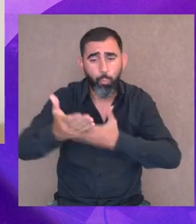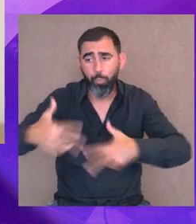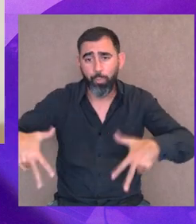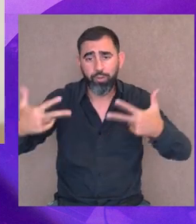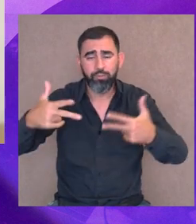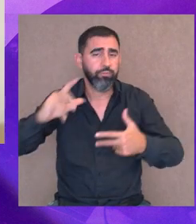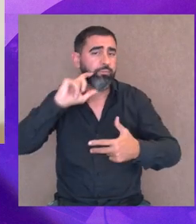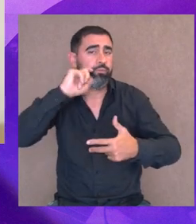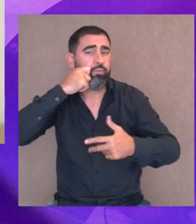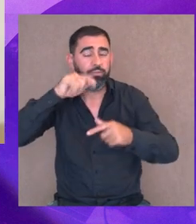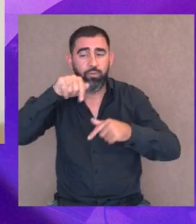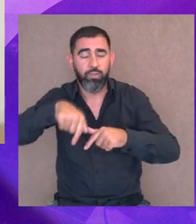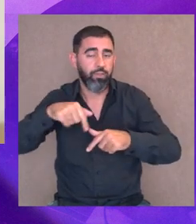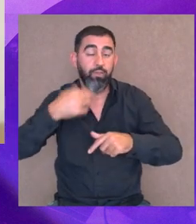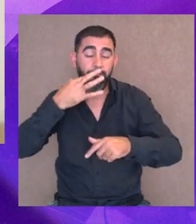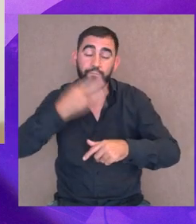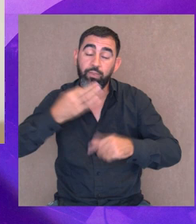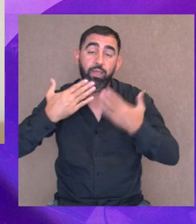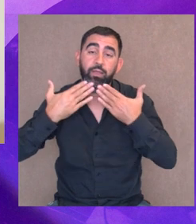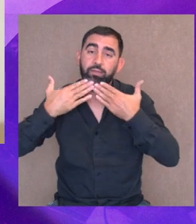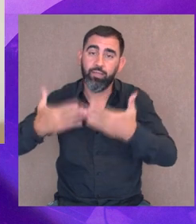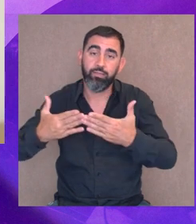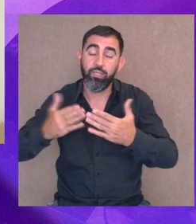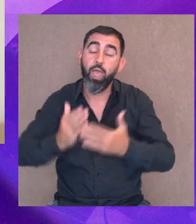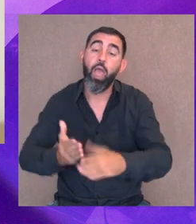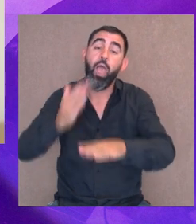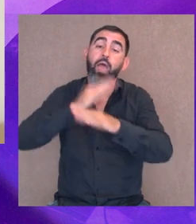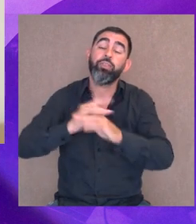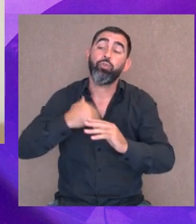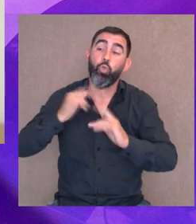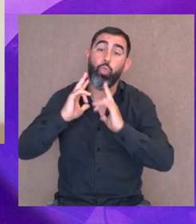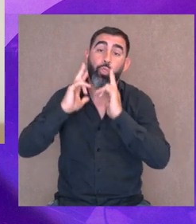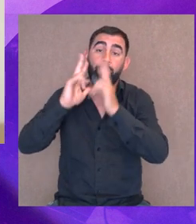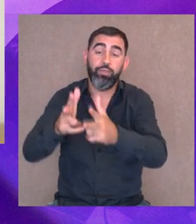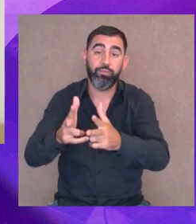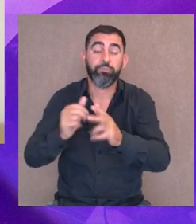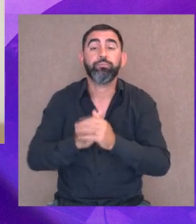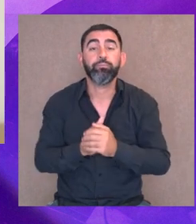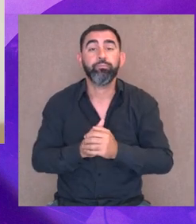espacio con ustedes, así que les agradezco. Como dije antes, uno,